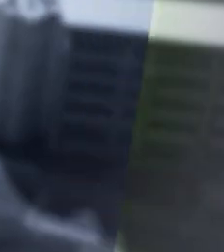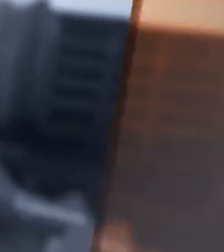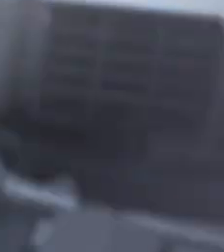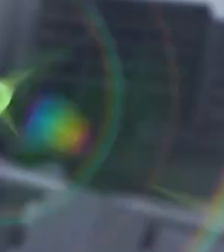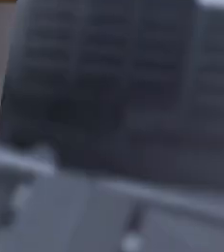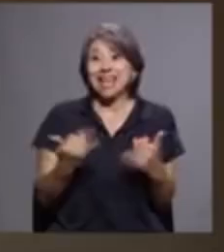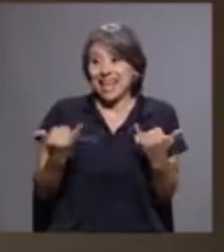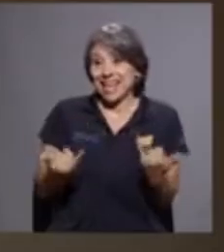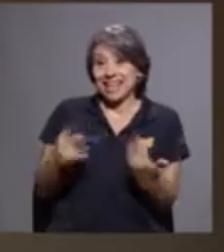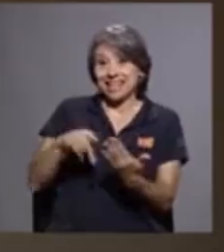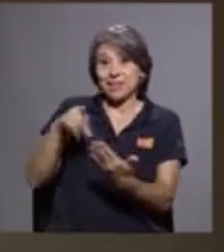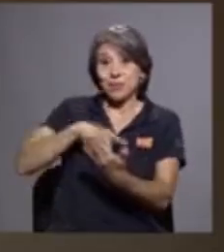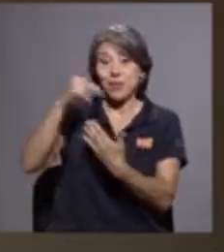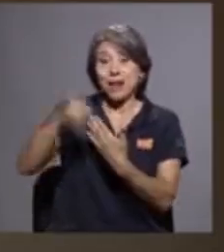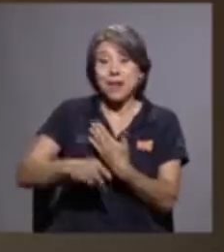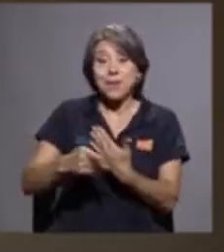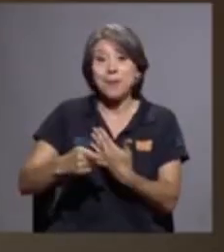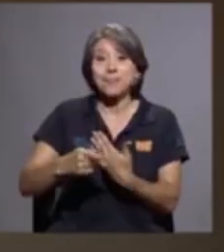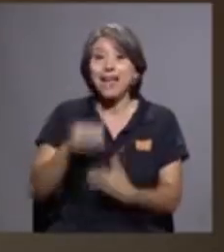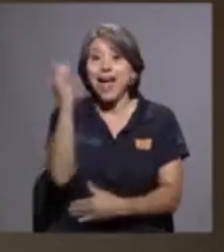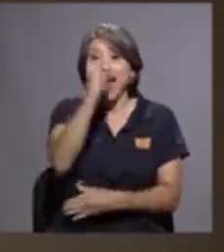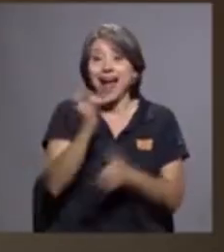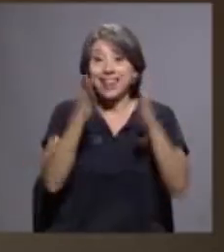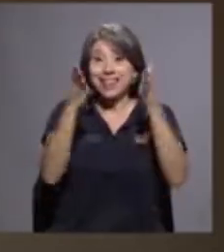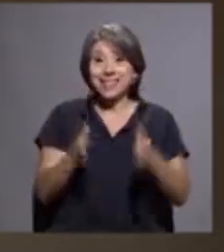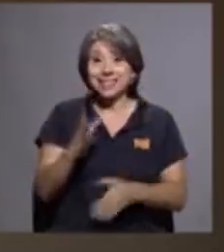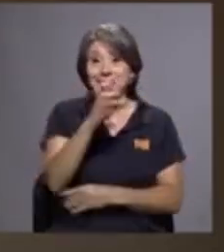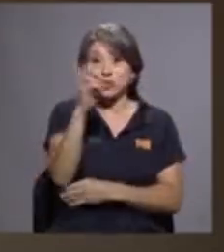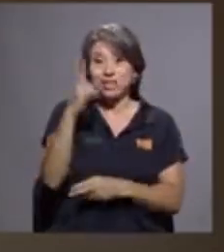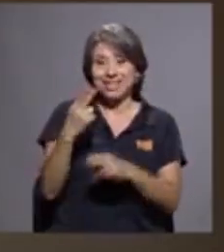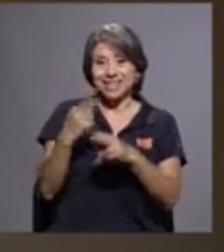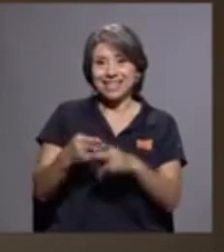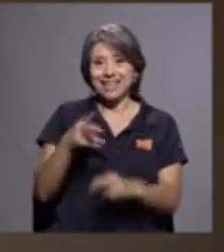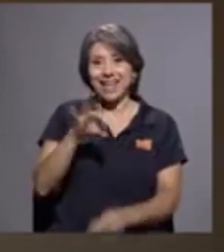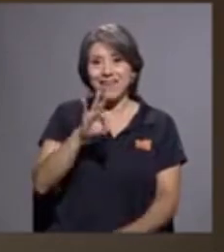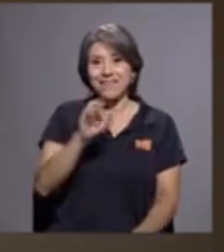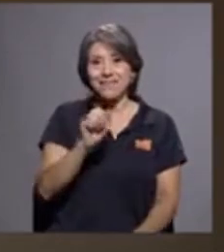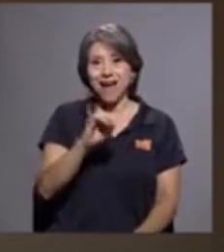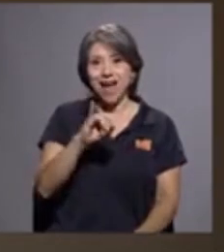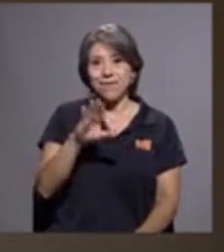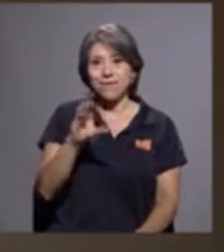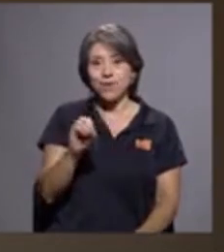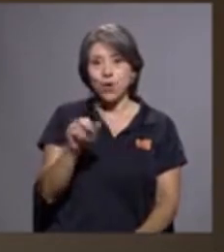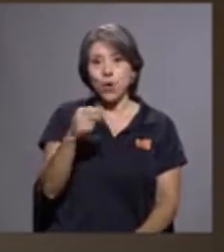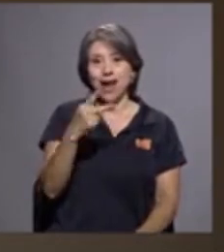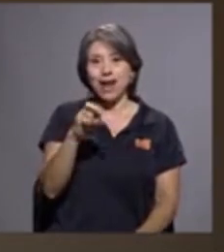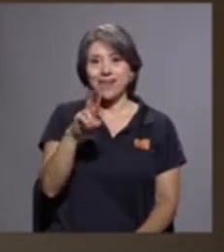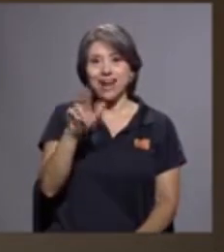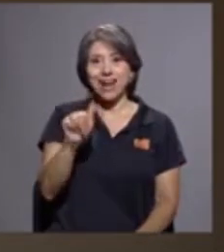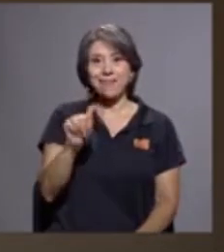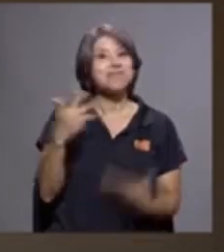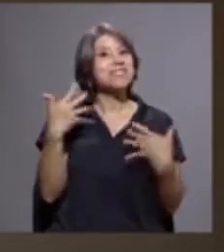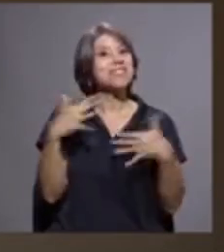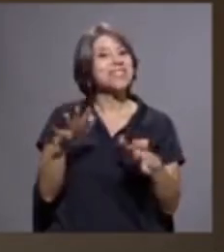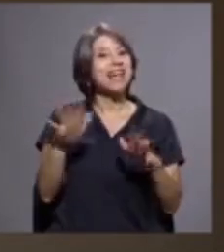Tendremos en este programa al artista costarricense, el señor Fabio Herrera, quien celebra sus 52 años de trayectoria